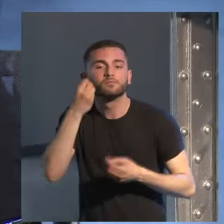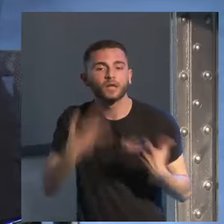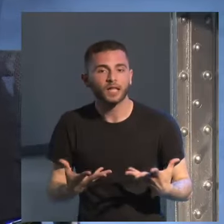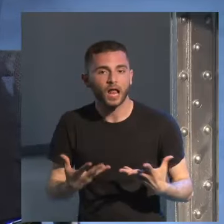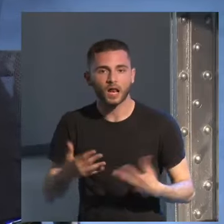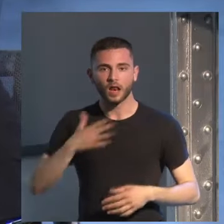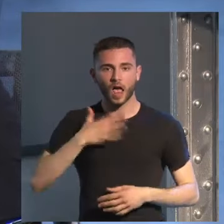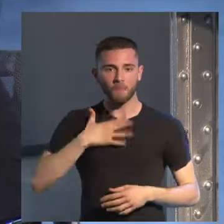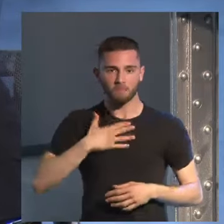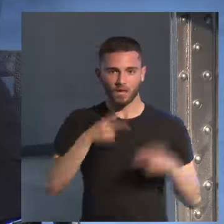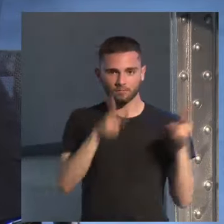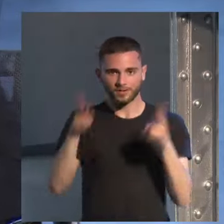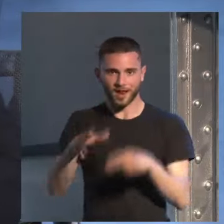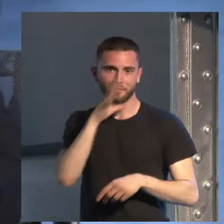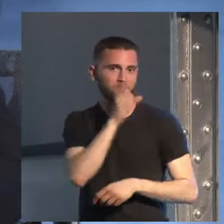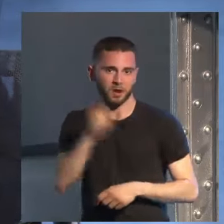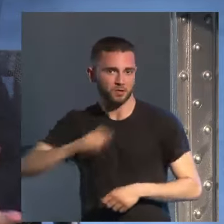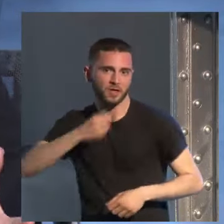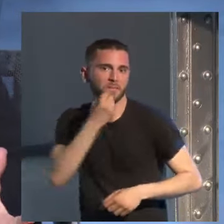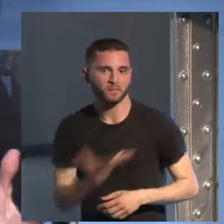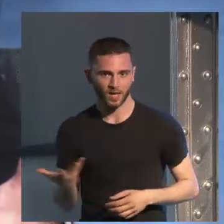me había parecido maravillosamente bien.